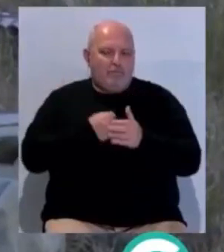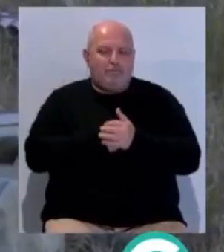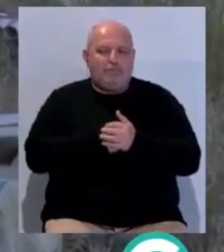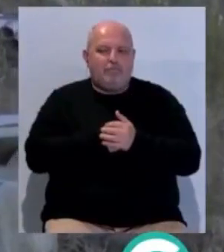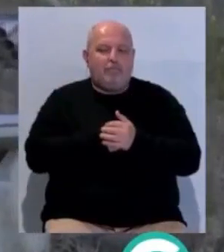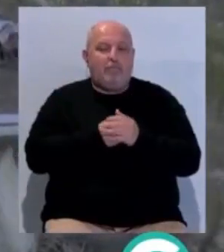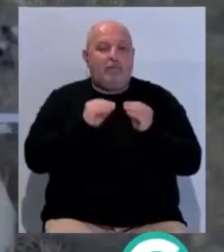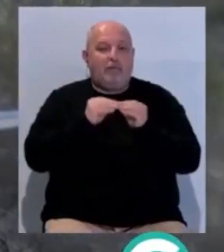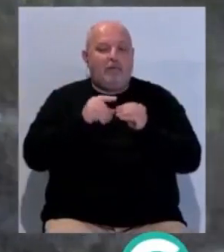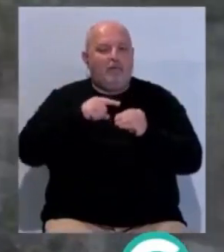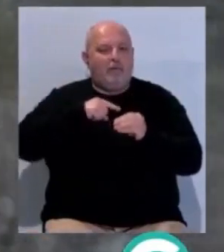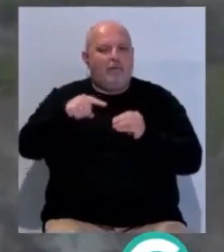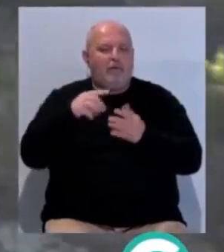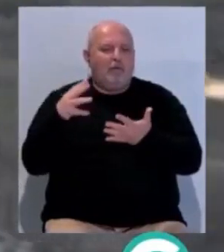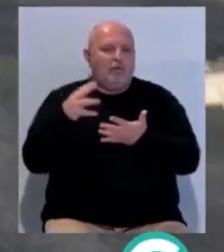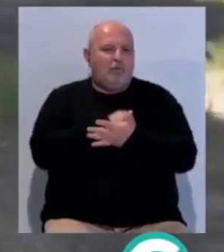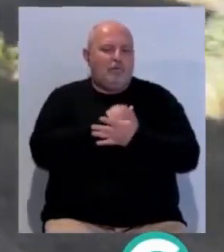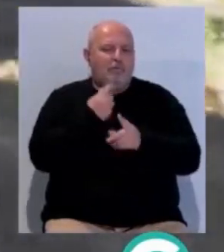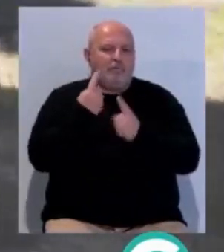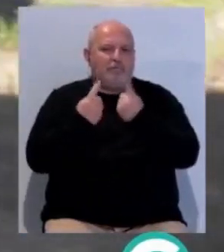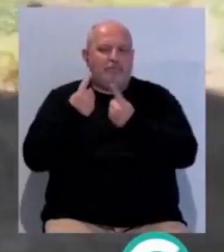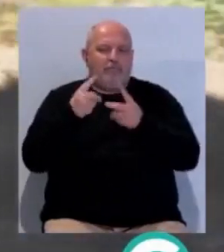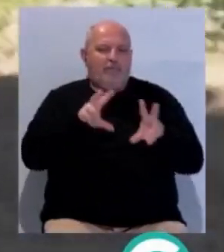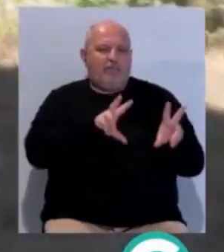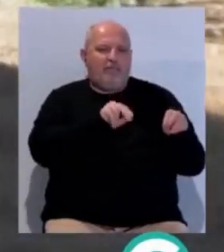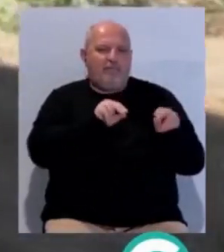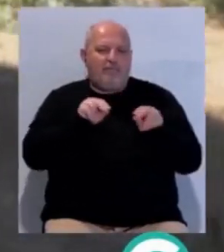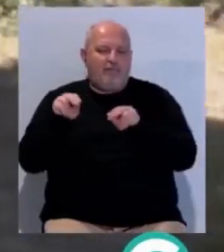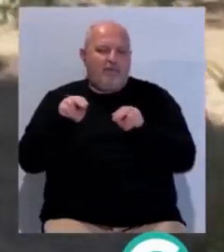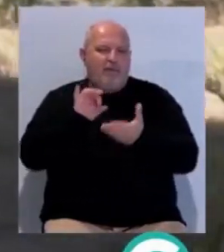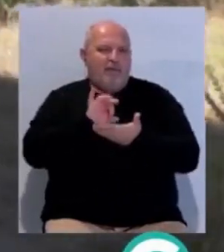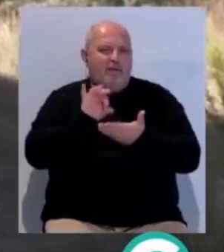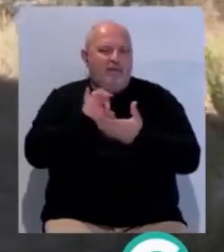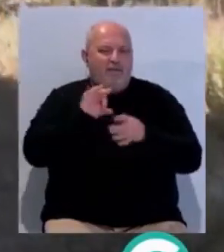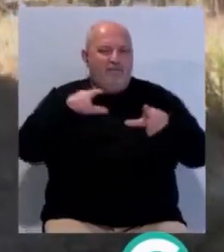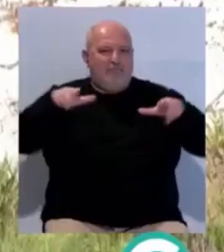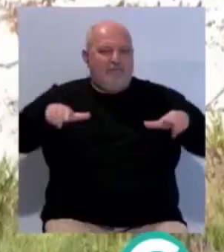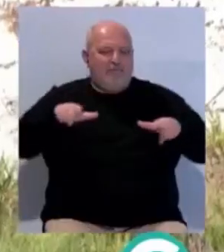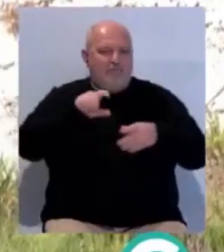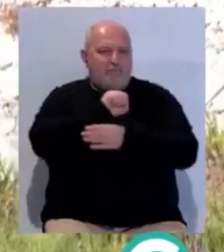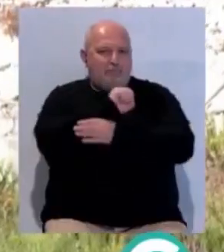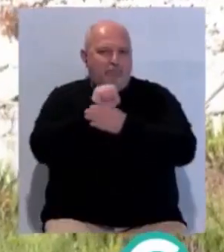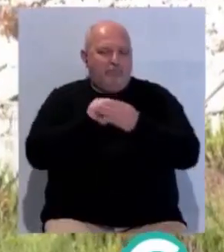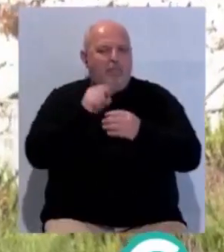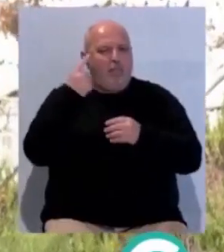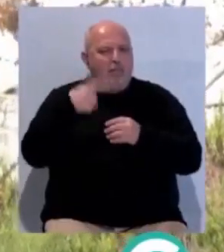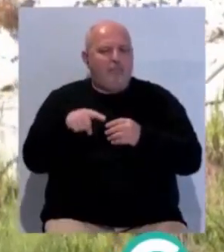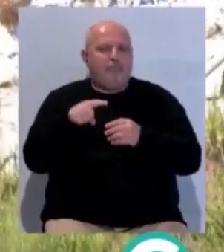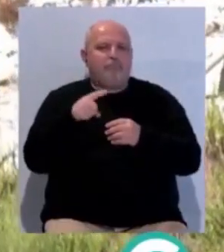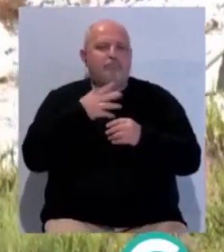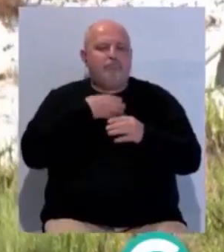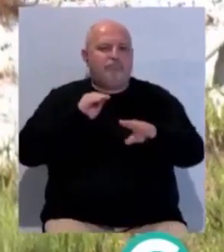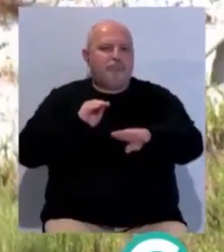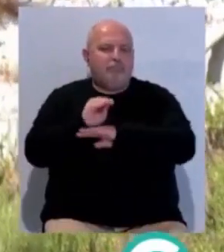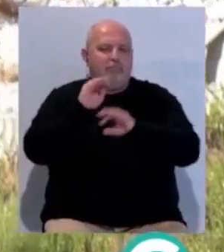trámite al que seguirán todos los restantes hasta concluir con la puesta en servicio de estas instalaciones que ya cuentan con la